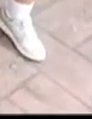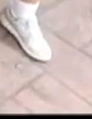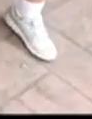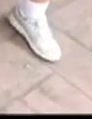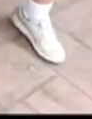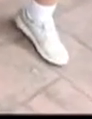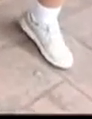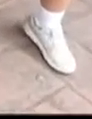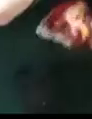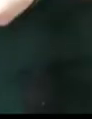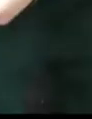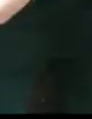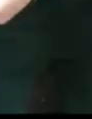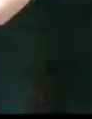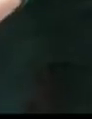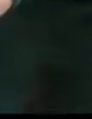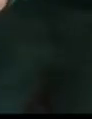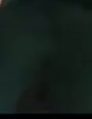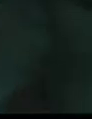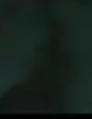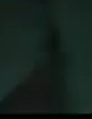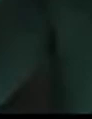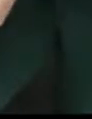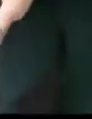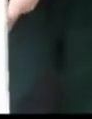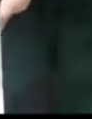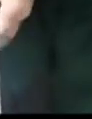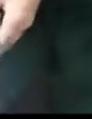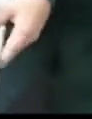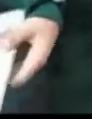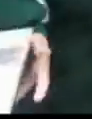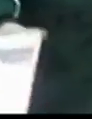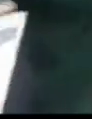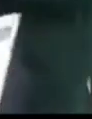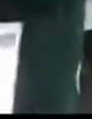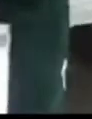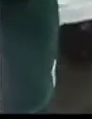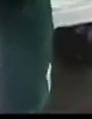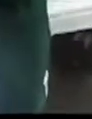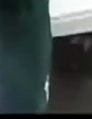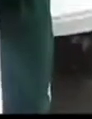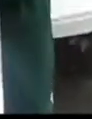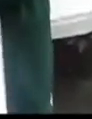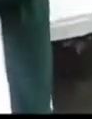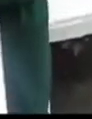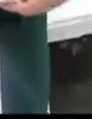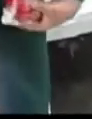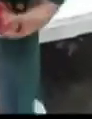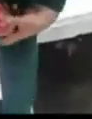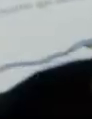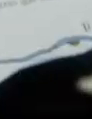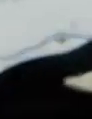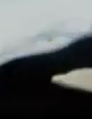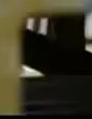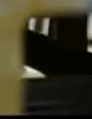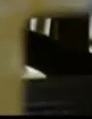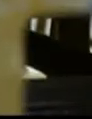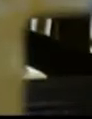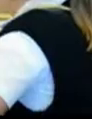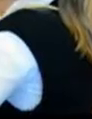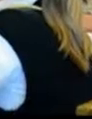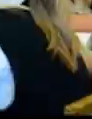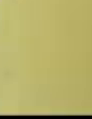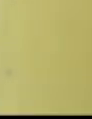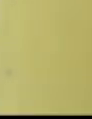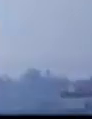y la capacidad de reflexionar. Por otra parte, es una manera de divertirse, aprender y satisfacer nuestra curiosidad